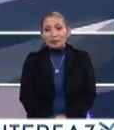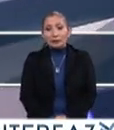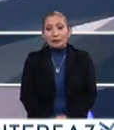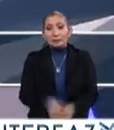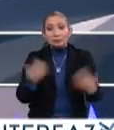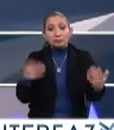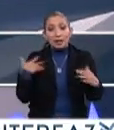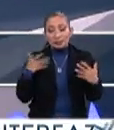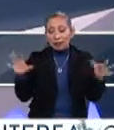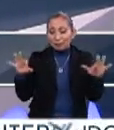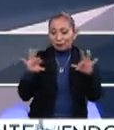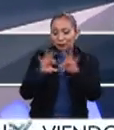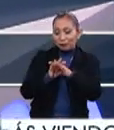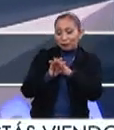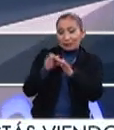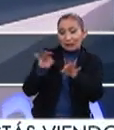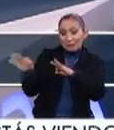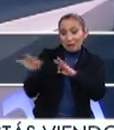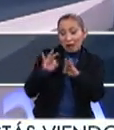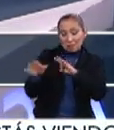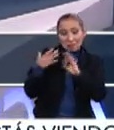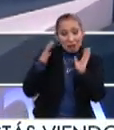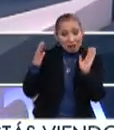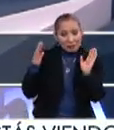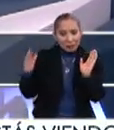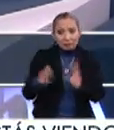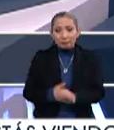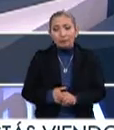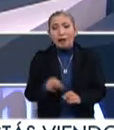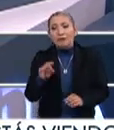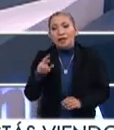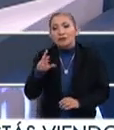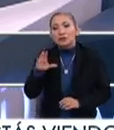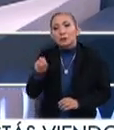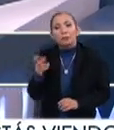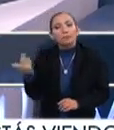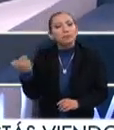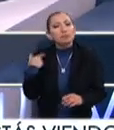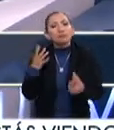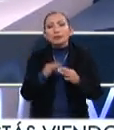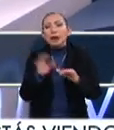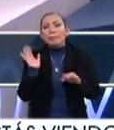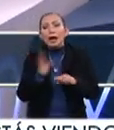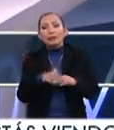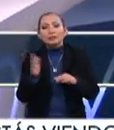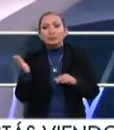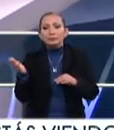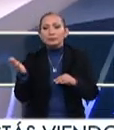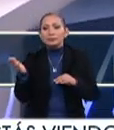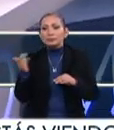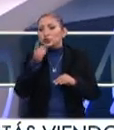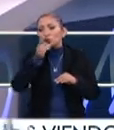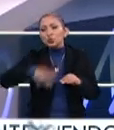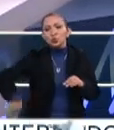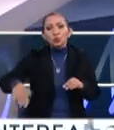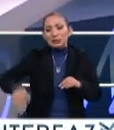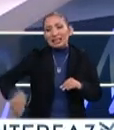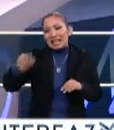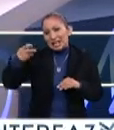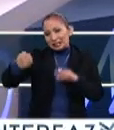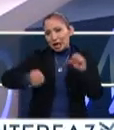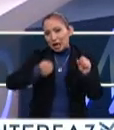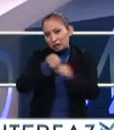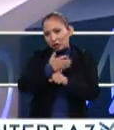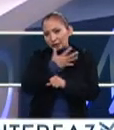sinergia y simbiosis, pues es fantástica. Francisco, cuéntanos un poco más, nos decías que este